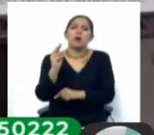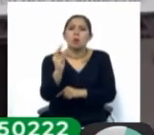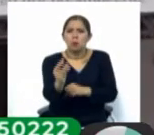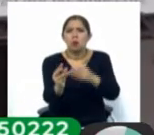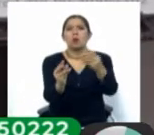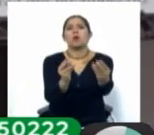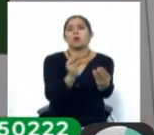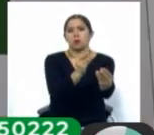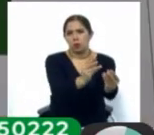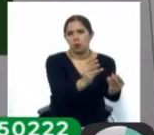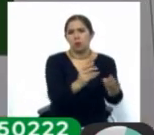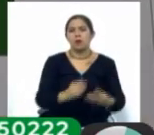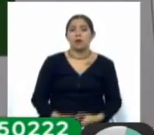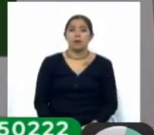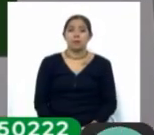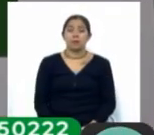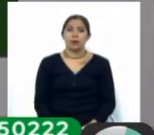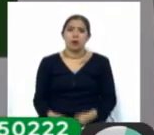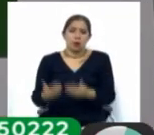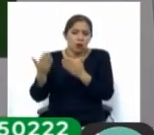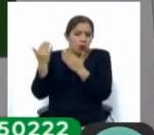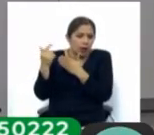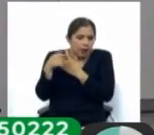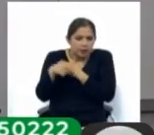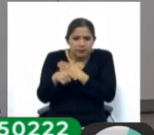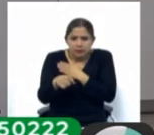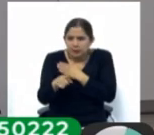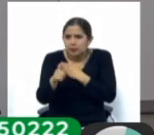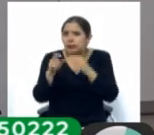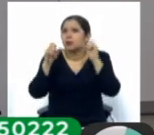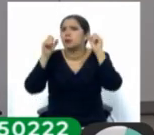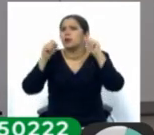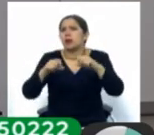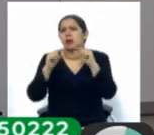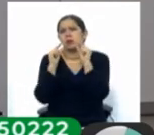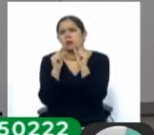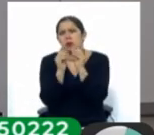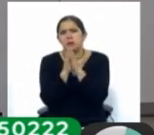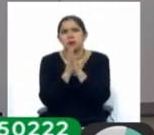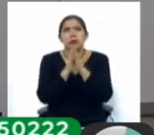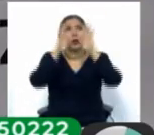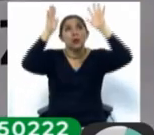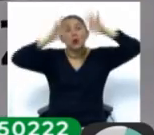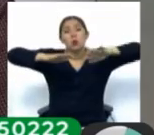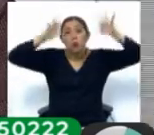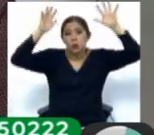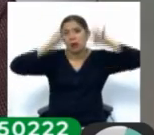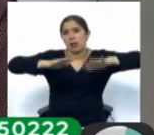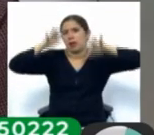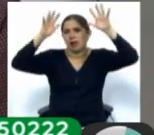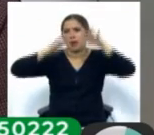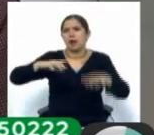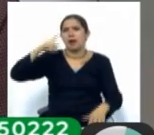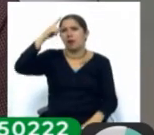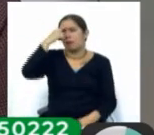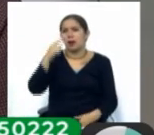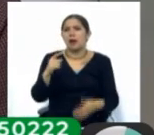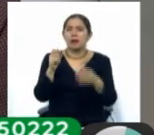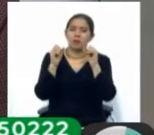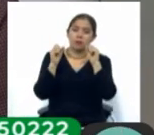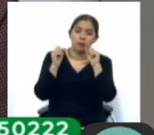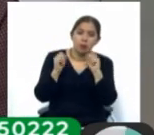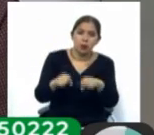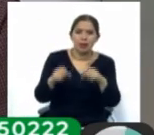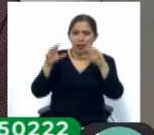intensidad. Ojalá que en estos días pueda caer una lluvia para que podamos